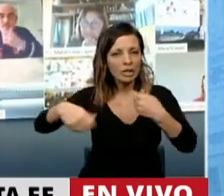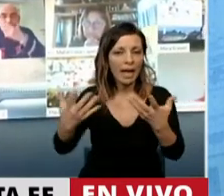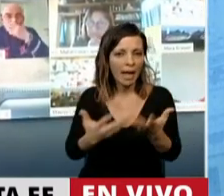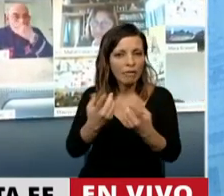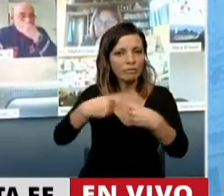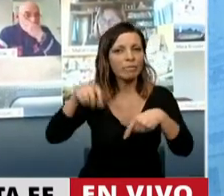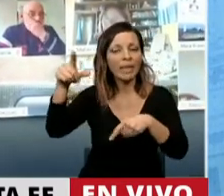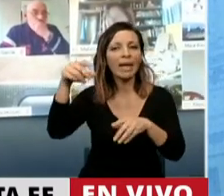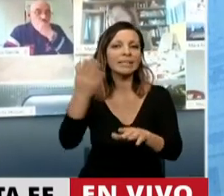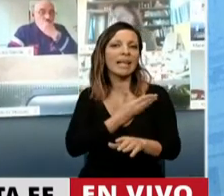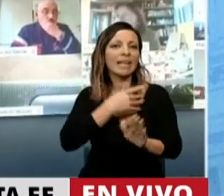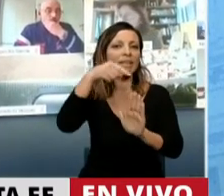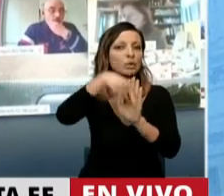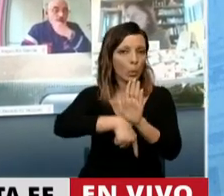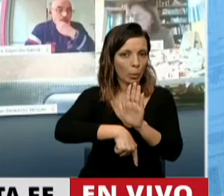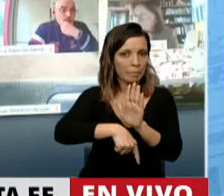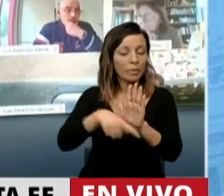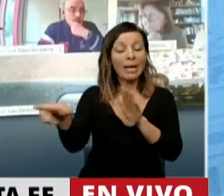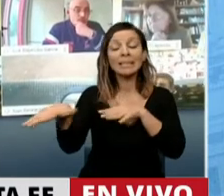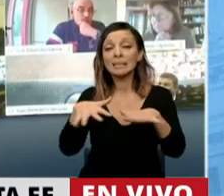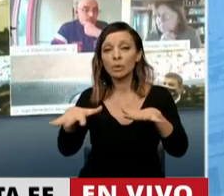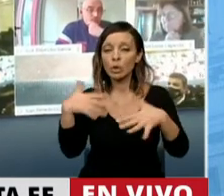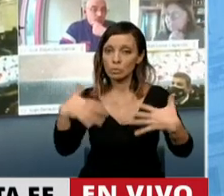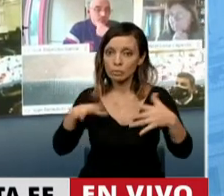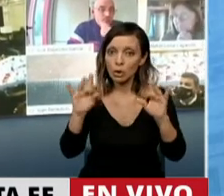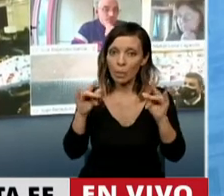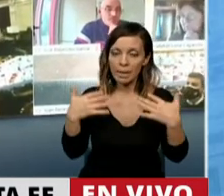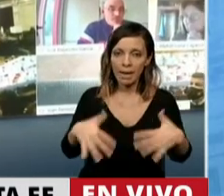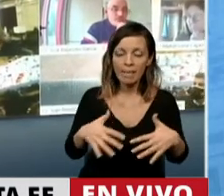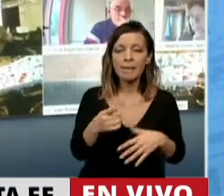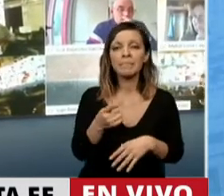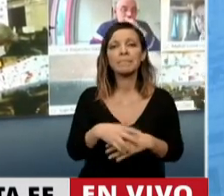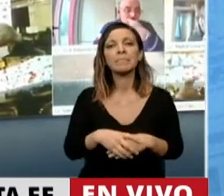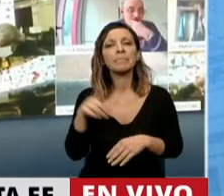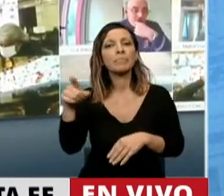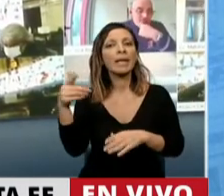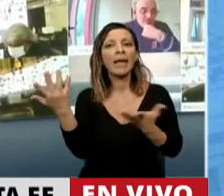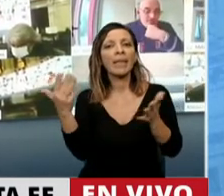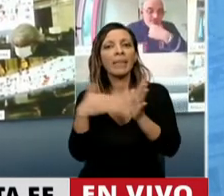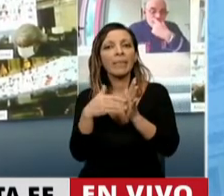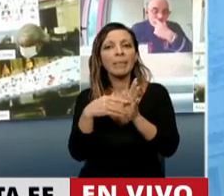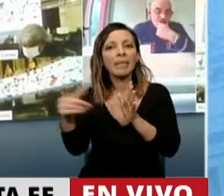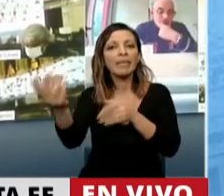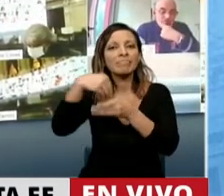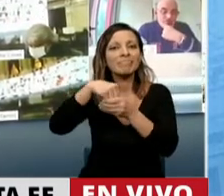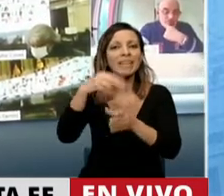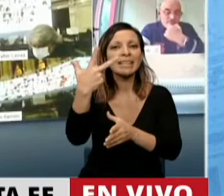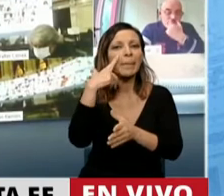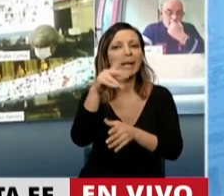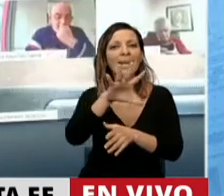de Santa Fe, en una situación dramática, muy crítica, donde dependen de ellos 3.500